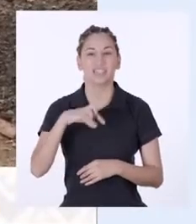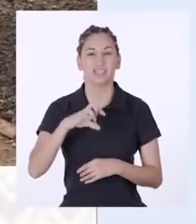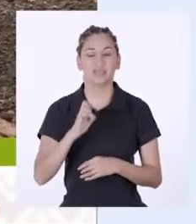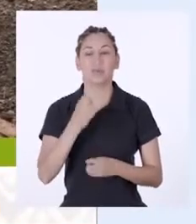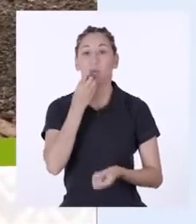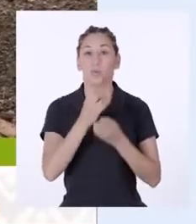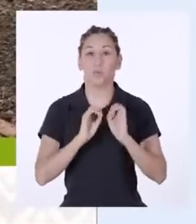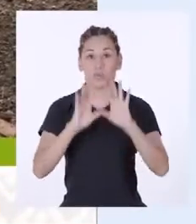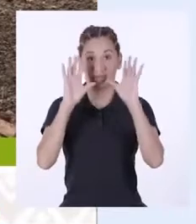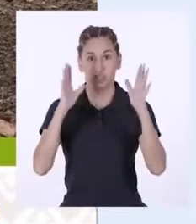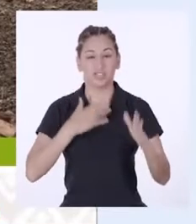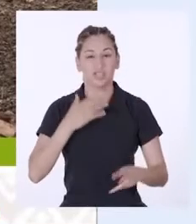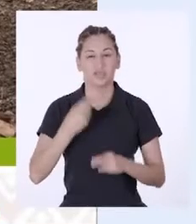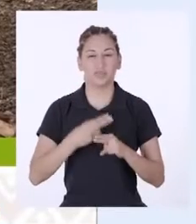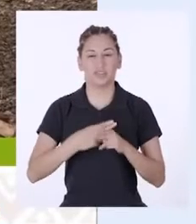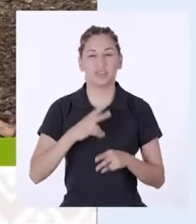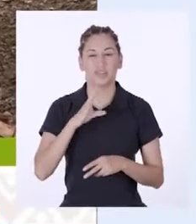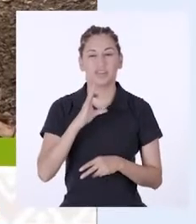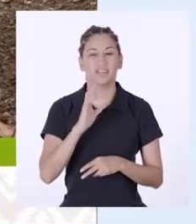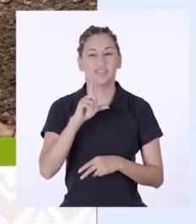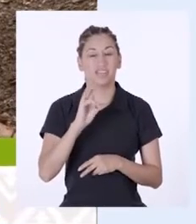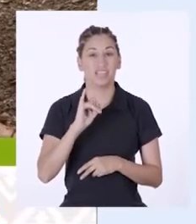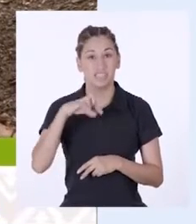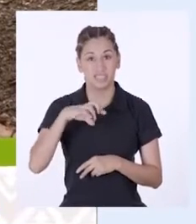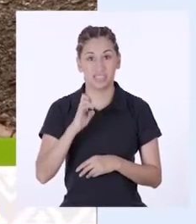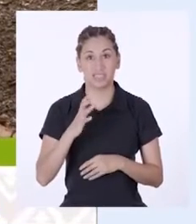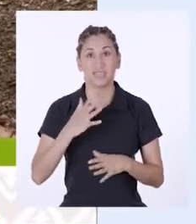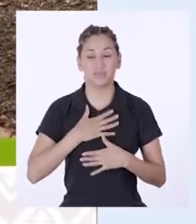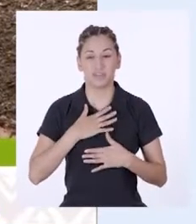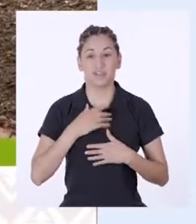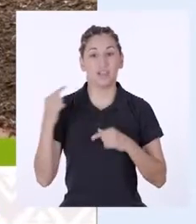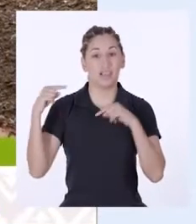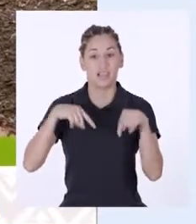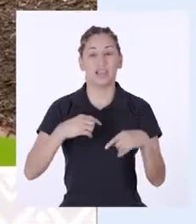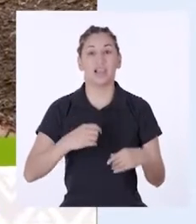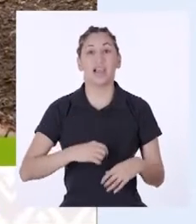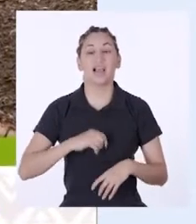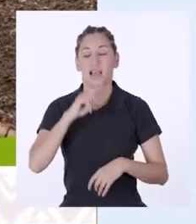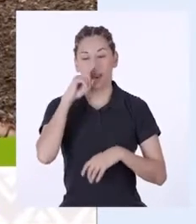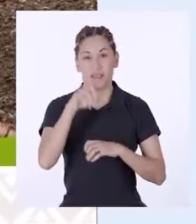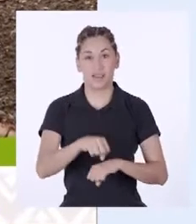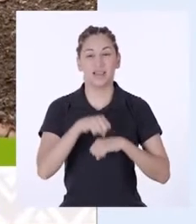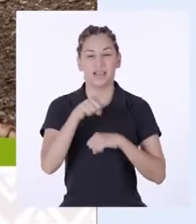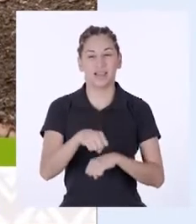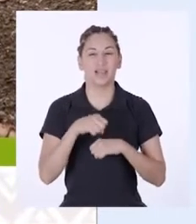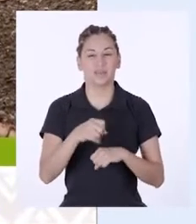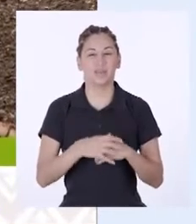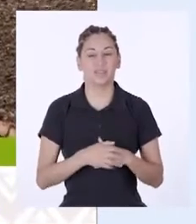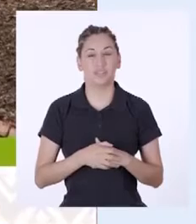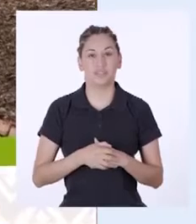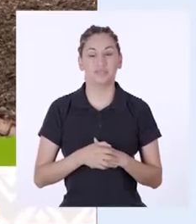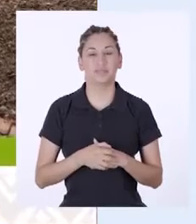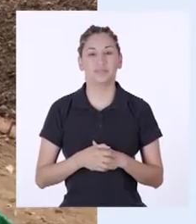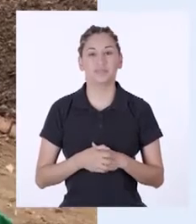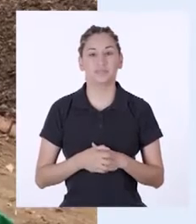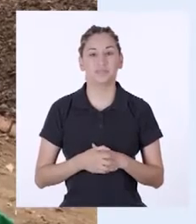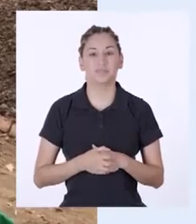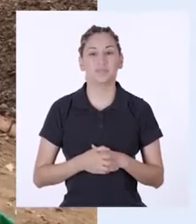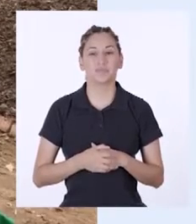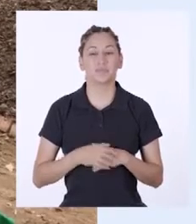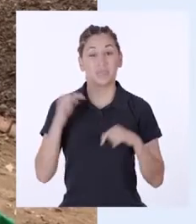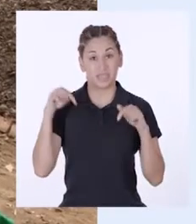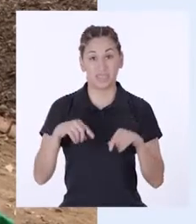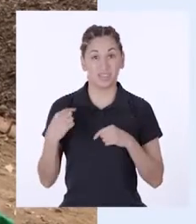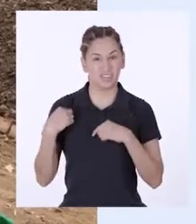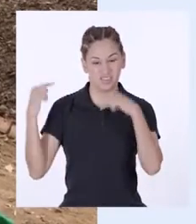amigos. Mi nombre es Luis Felipe Ortiz, ingeniero sostenista de la Universidad Nacional Agraria La Molina, encargado del Centro Modelo de Tratamiento de Residuos de la Mito. En esta